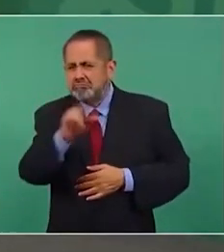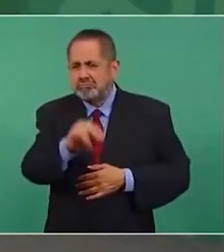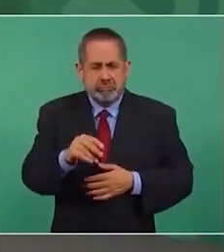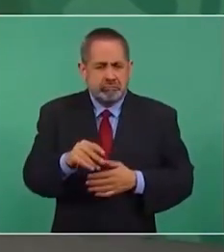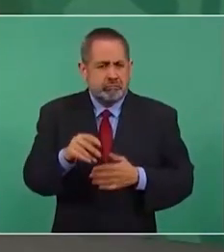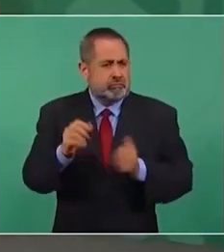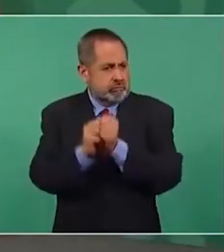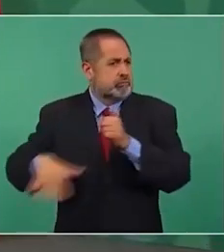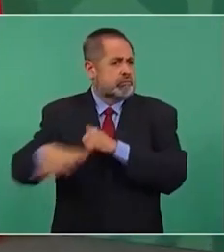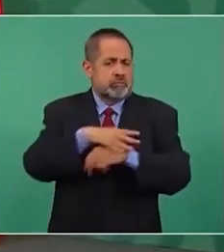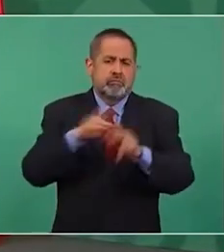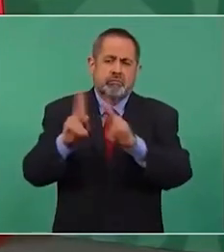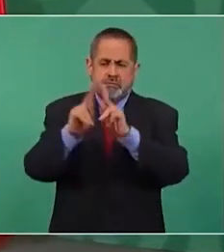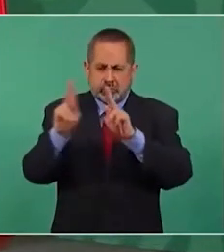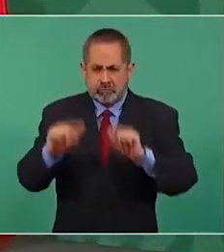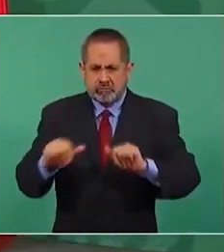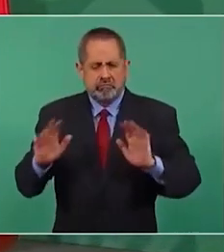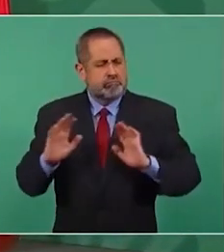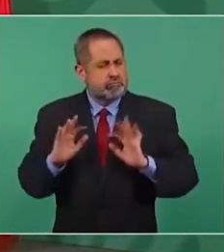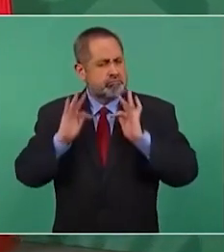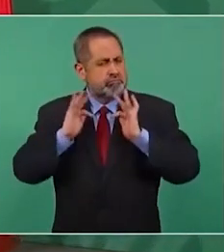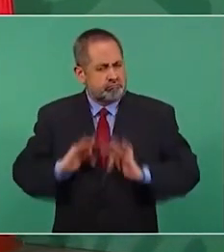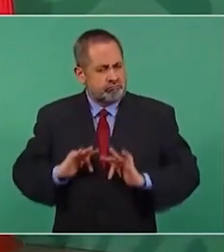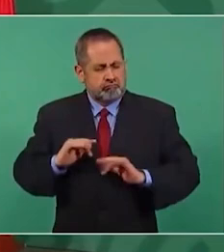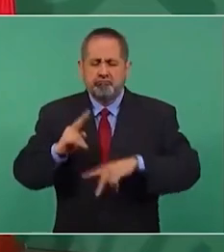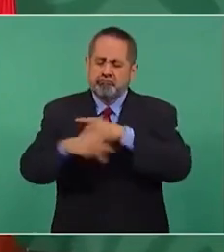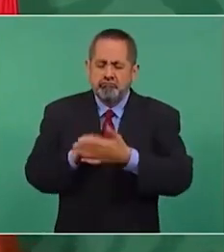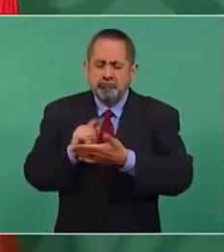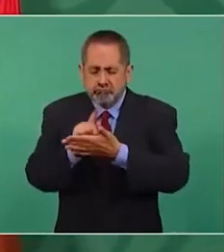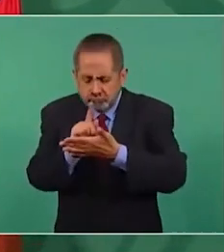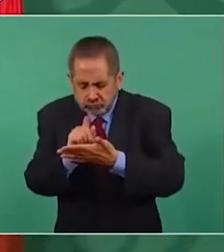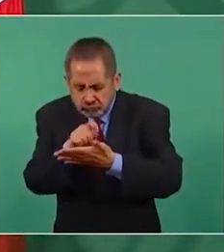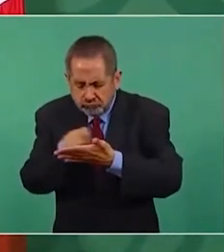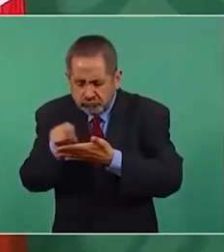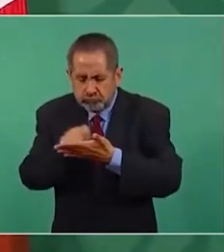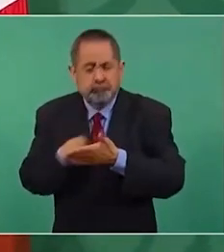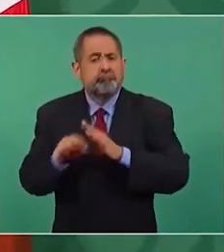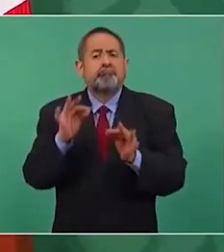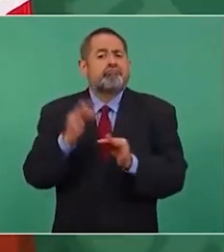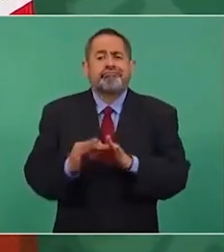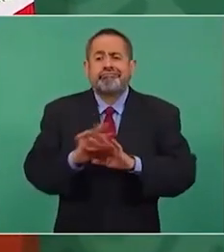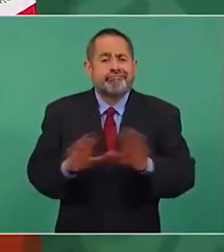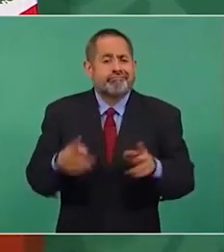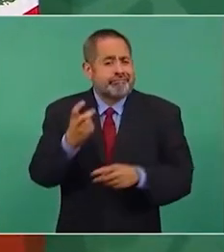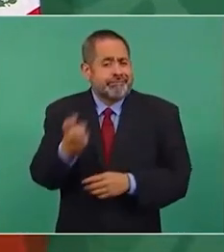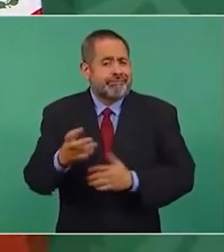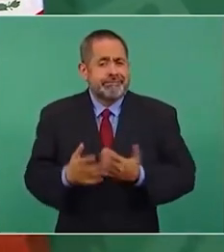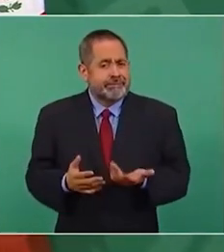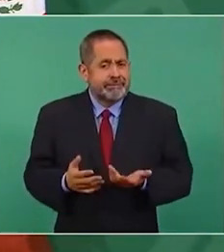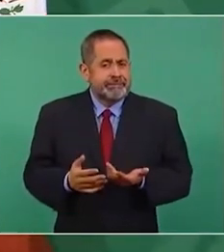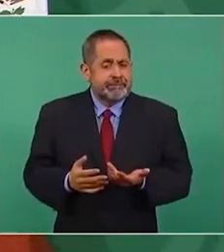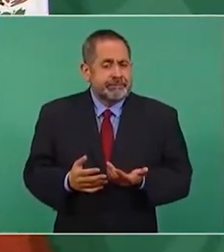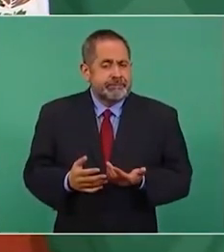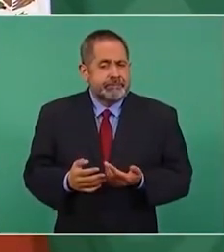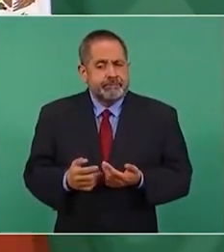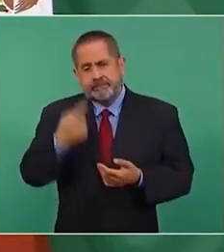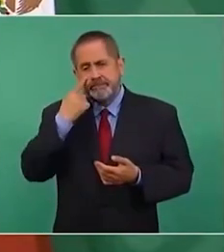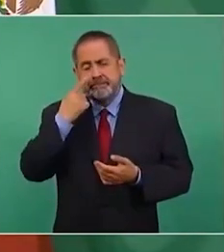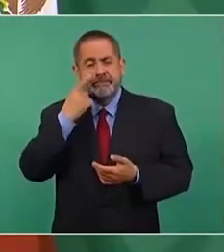pacífica porque este es un proceso que